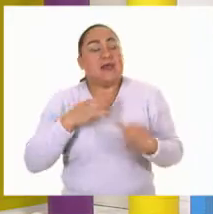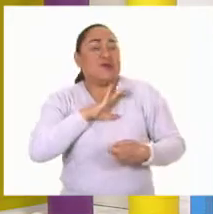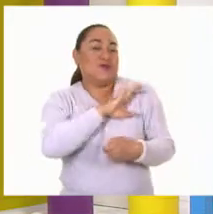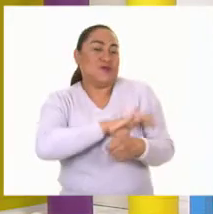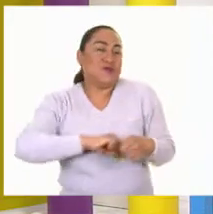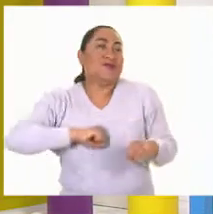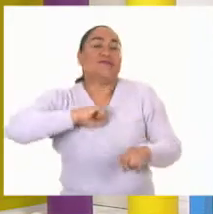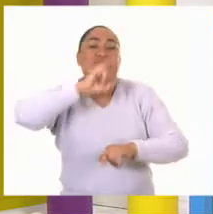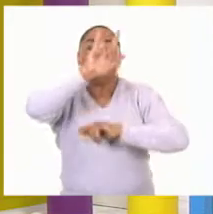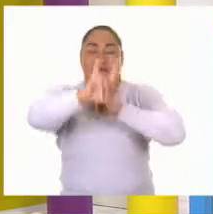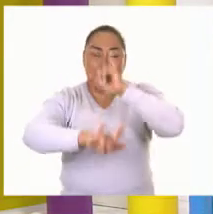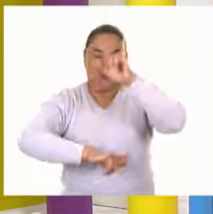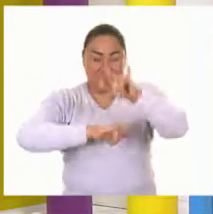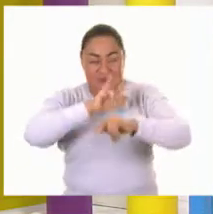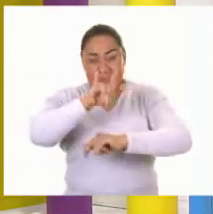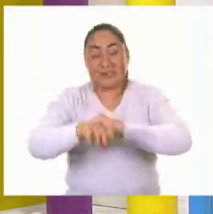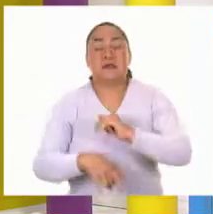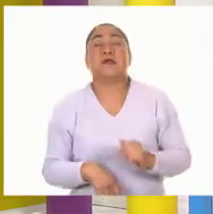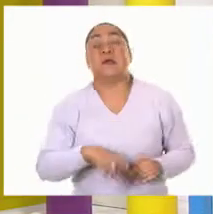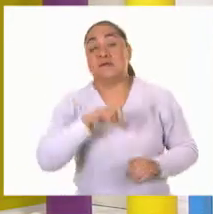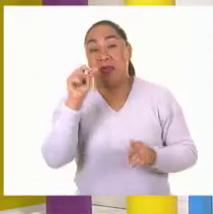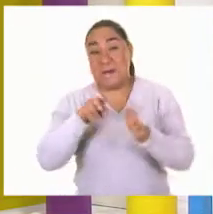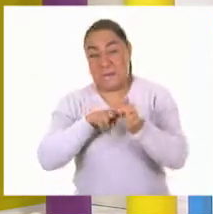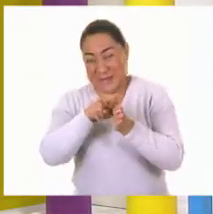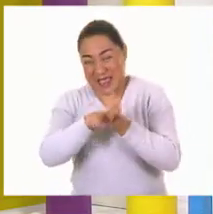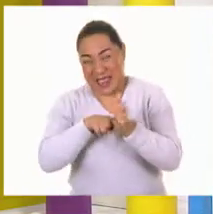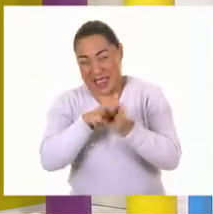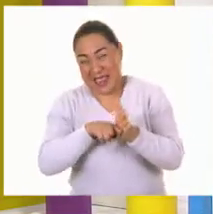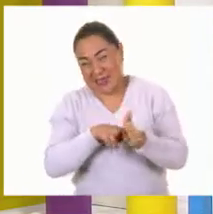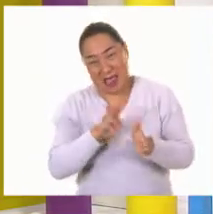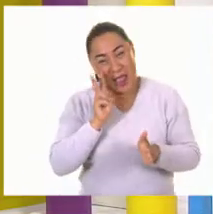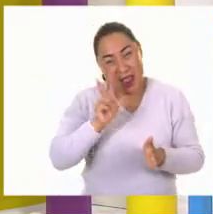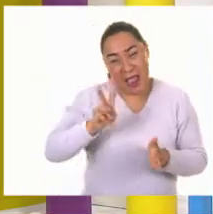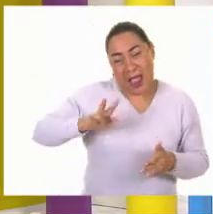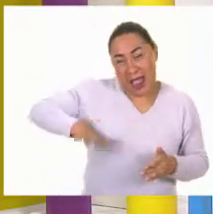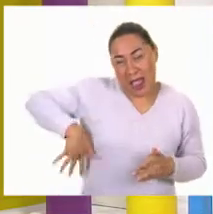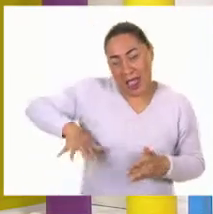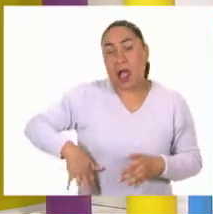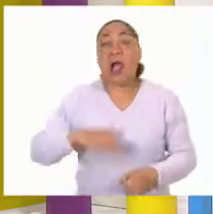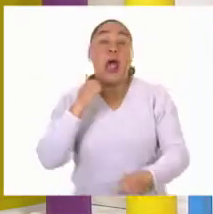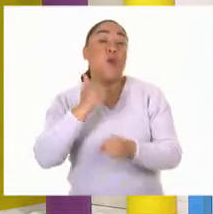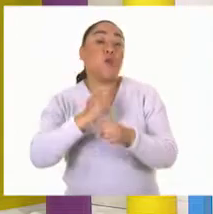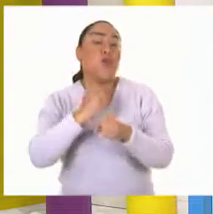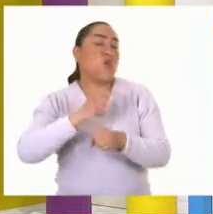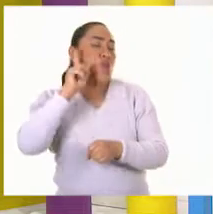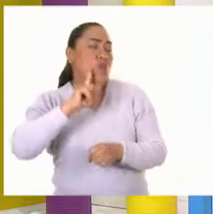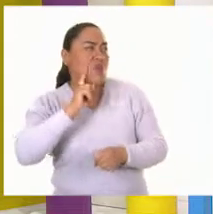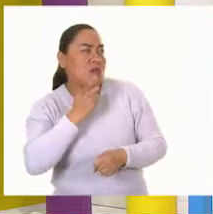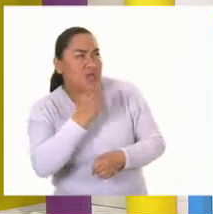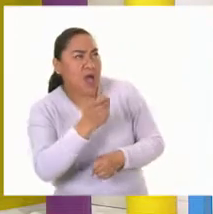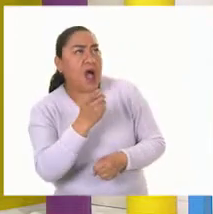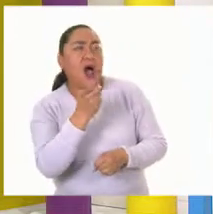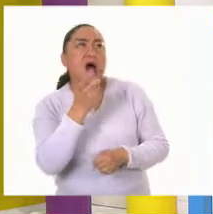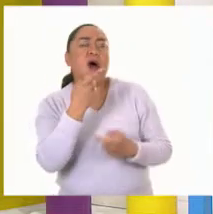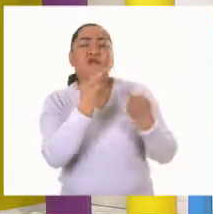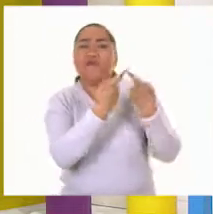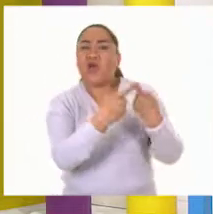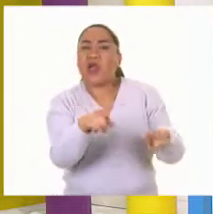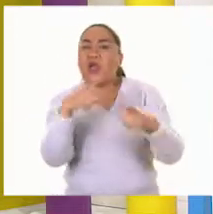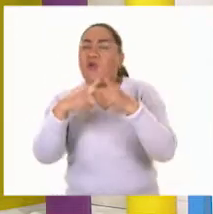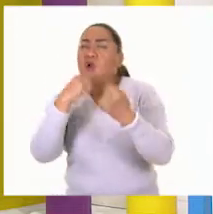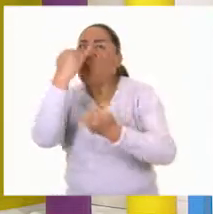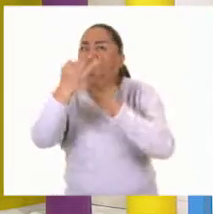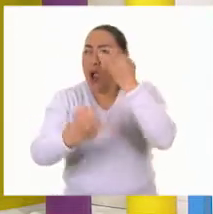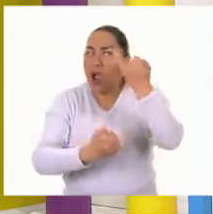a la rueda de la fortuna pero también en el video la abuelita de María nos decía que ahora hay muchos juegos muy diferentes y que incluso hasta